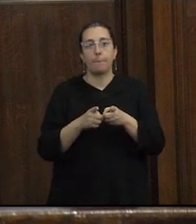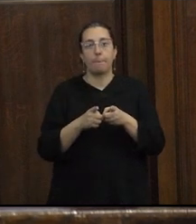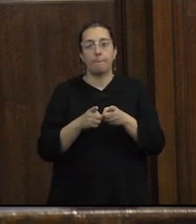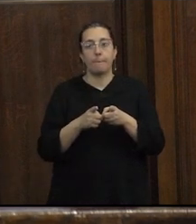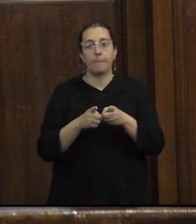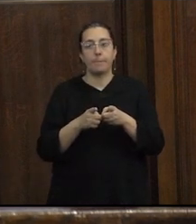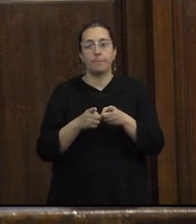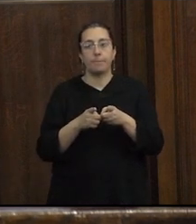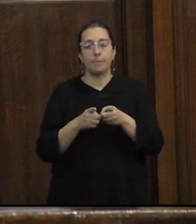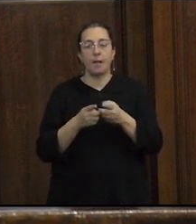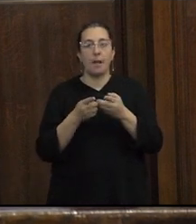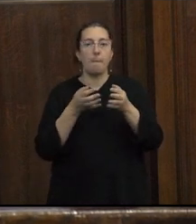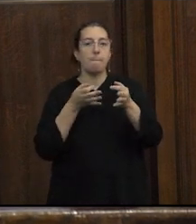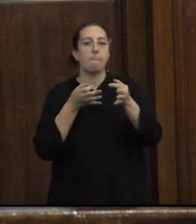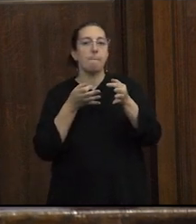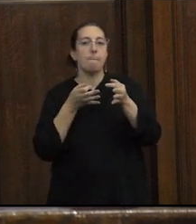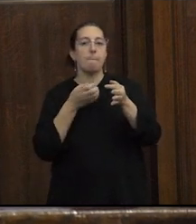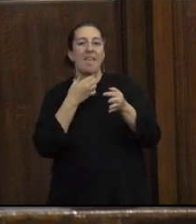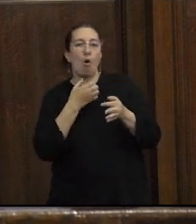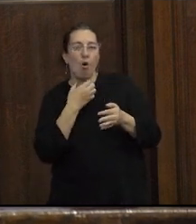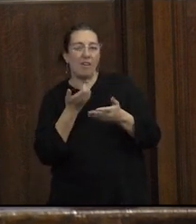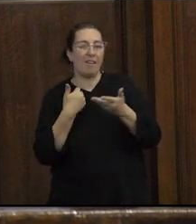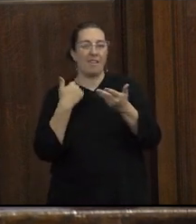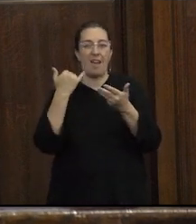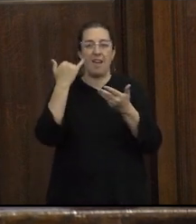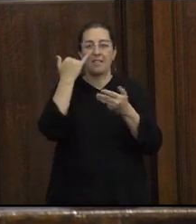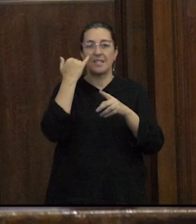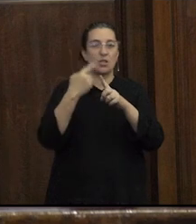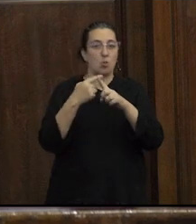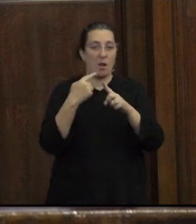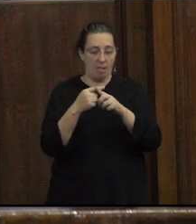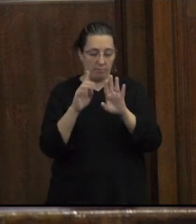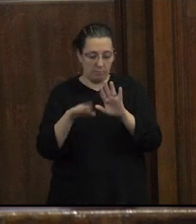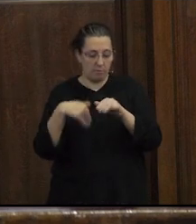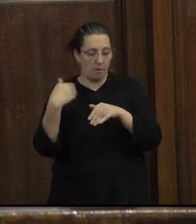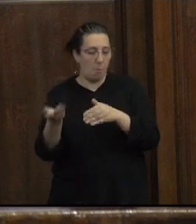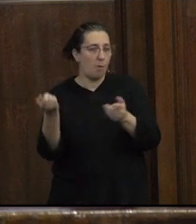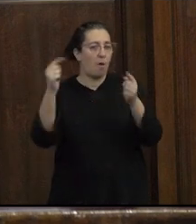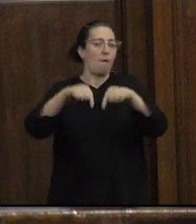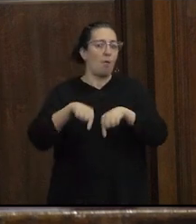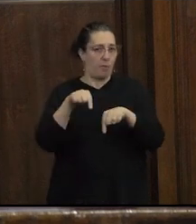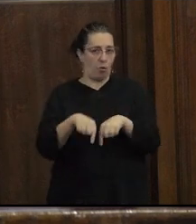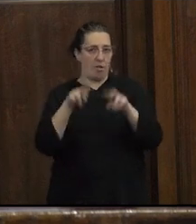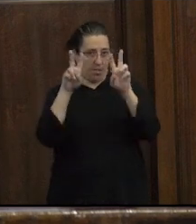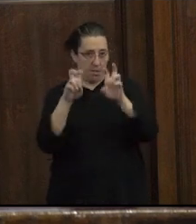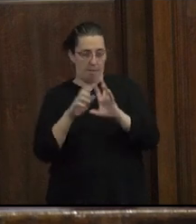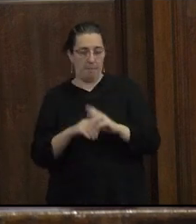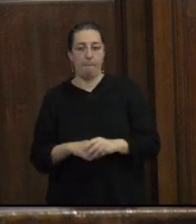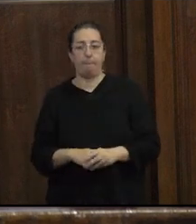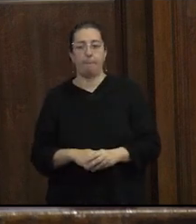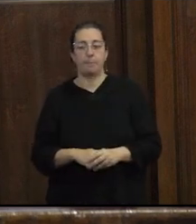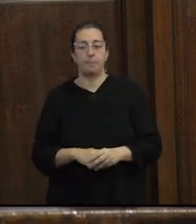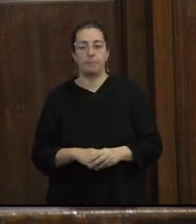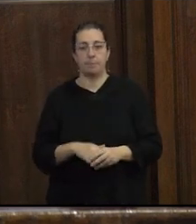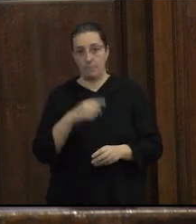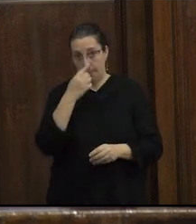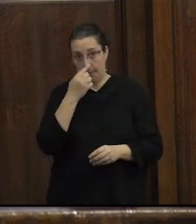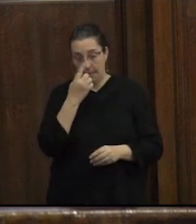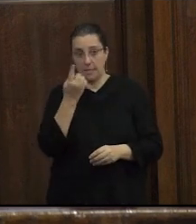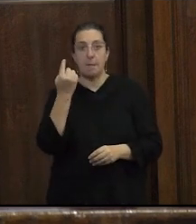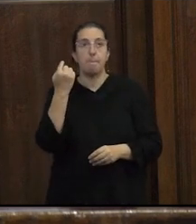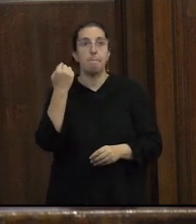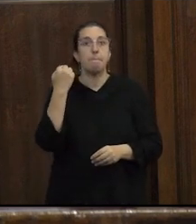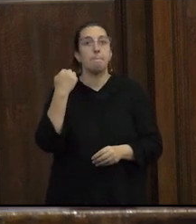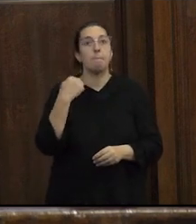de pedagogías de la sexualidad sobre este aspecto voy a volver porque me interesa hacer poco ahí pero quiero